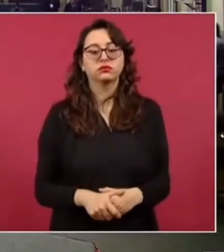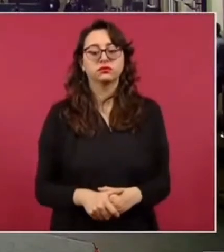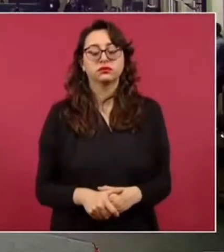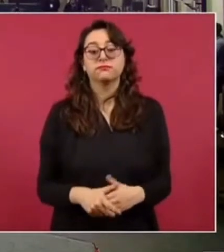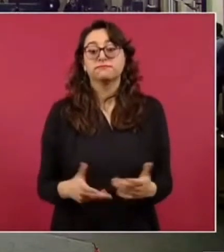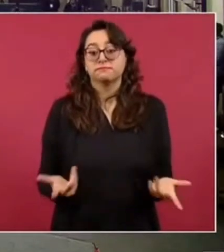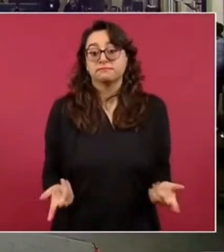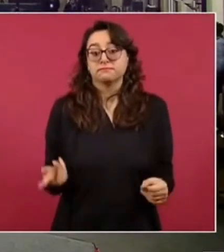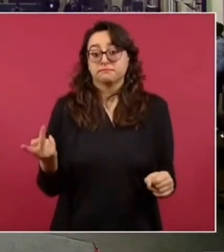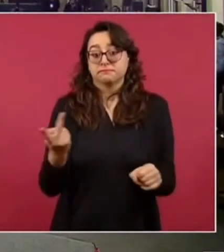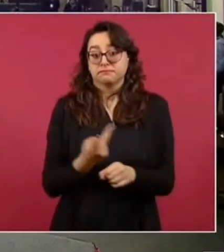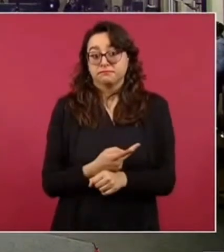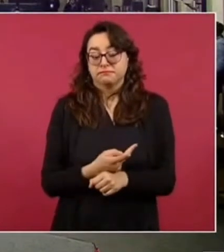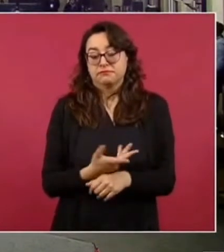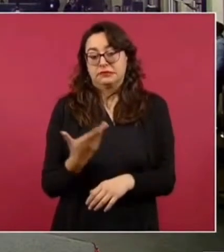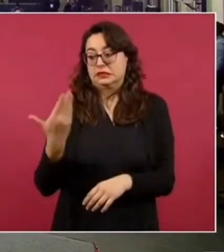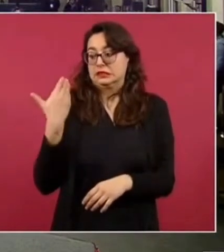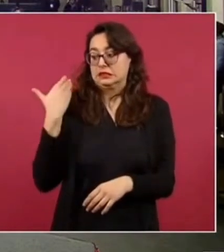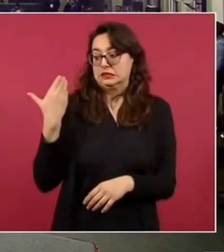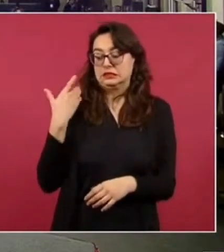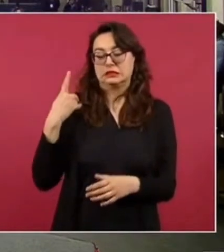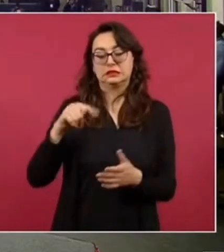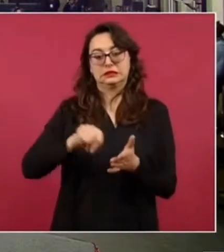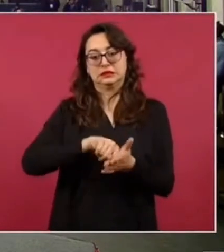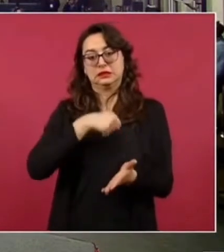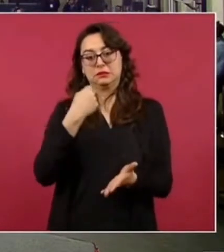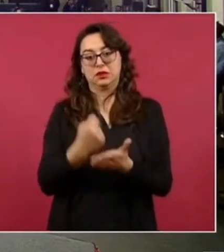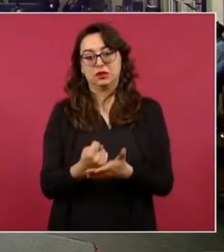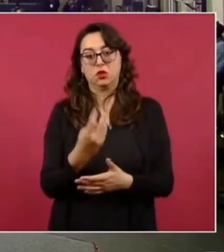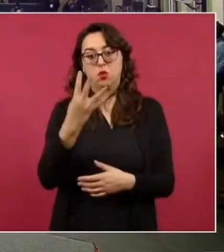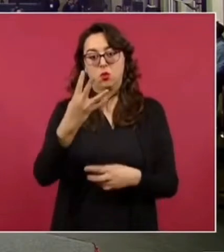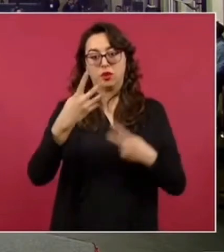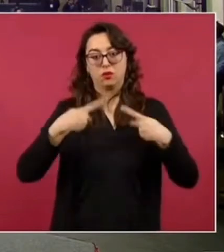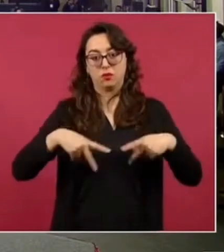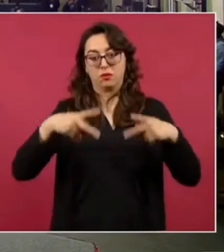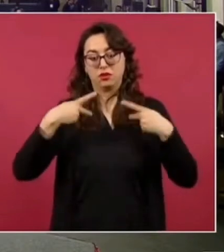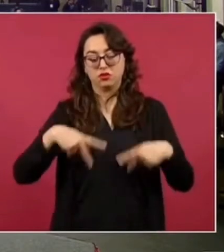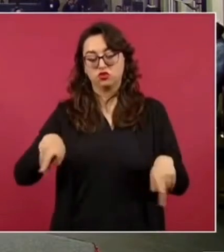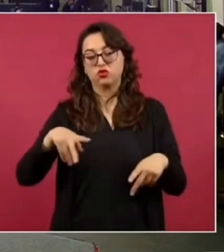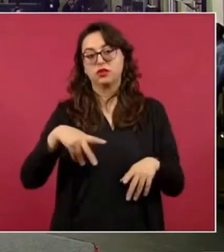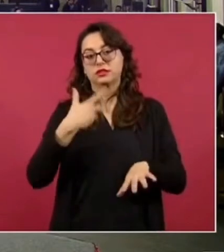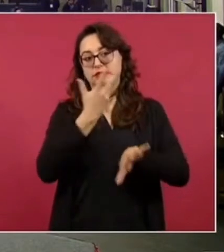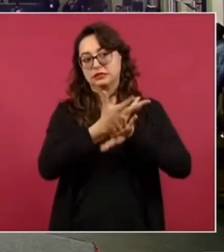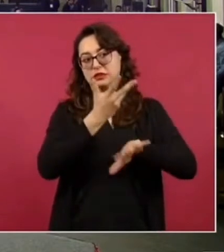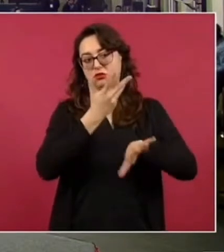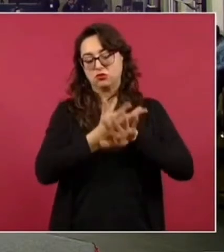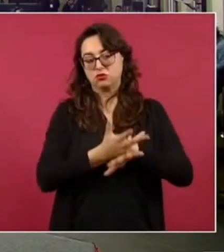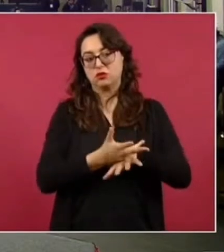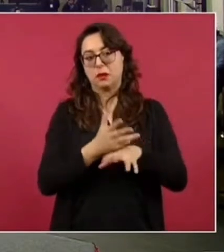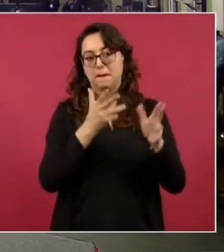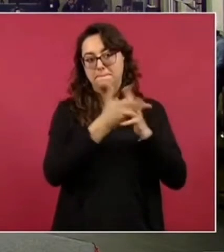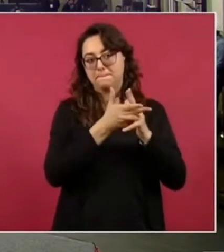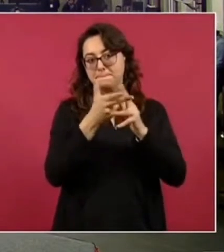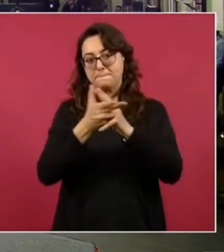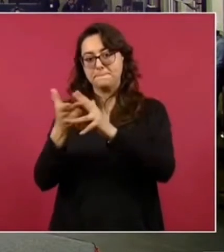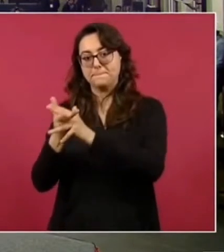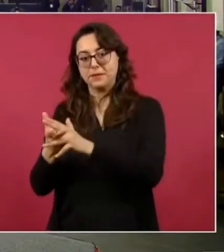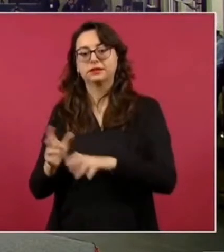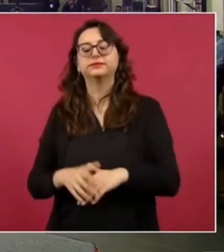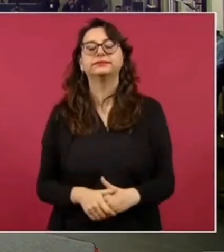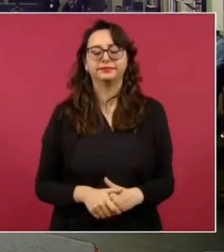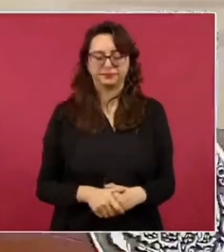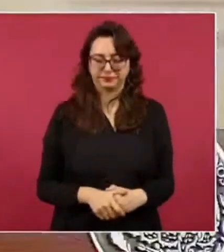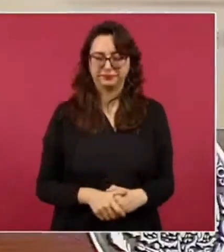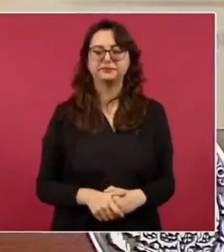asesinato de los cuatro estadounidenses que fue en Tamaulipas y que de ahí se ha desatado como una controdencia? Es